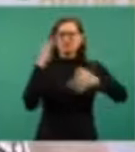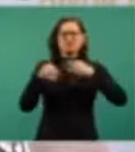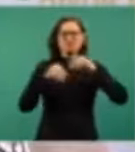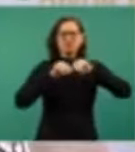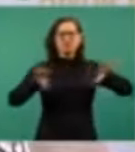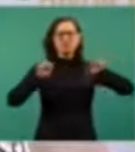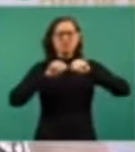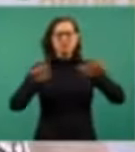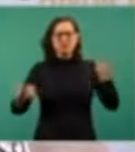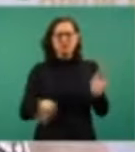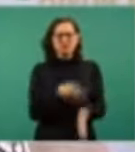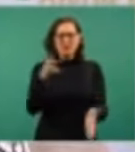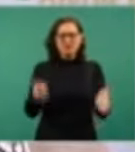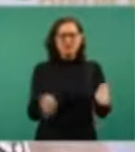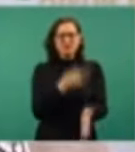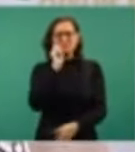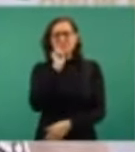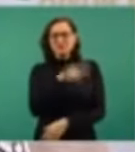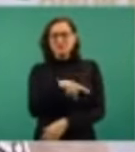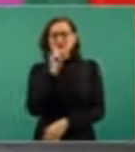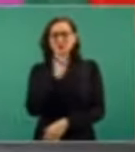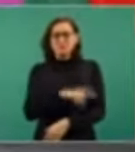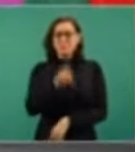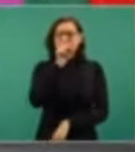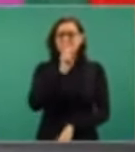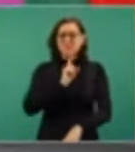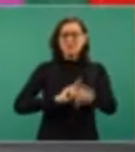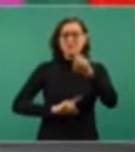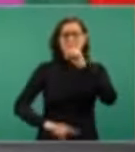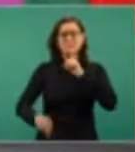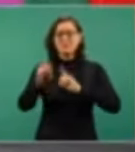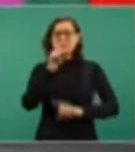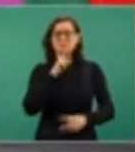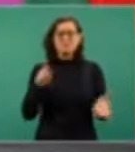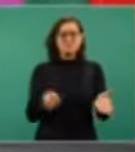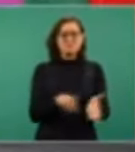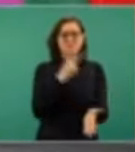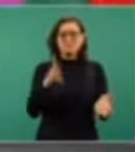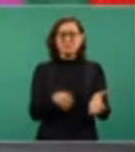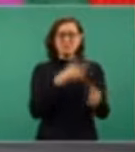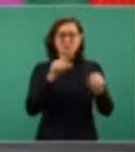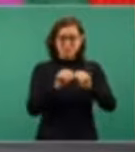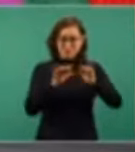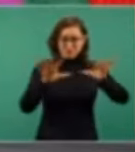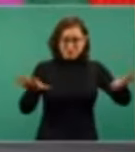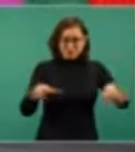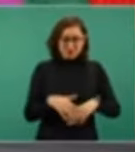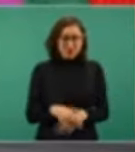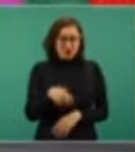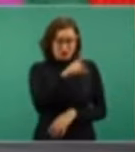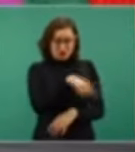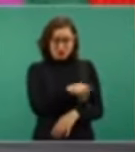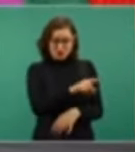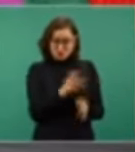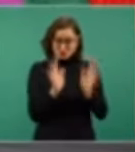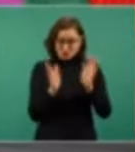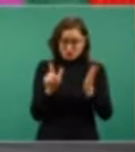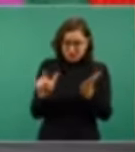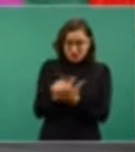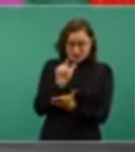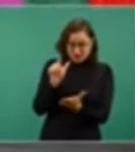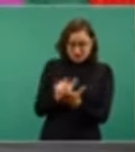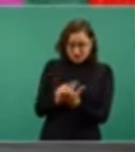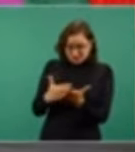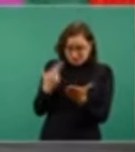repitieron en todos lados. Y se han repetido, no se ha analizado nunca, no han penetrado a analizar qué significa